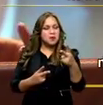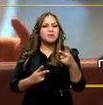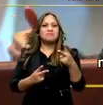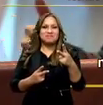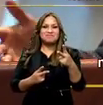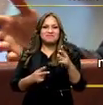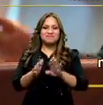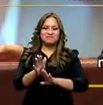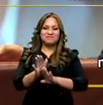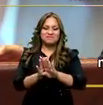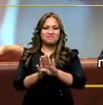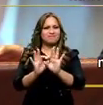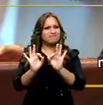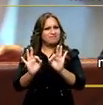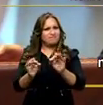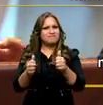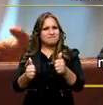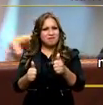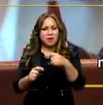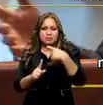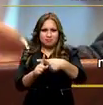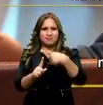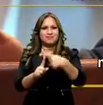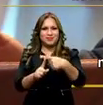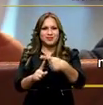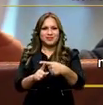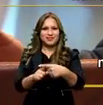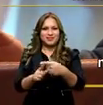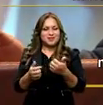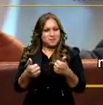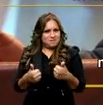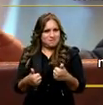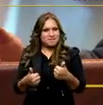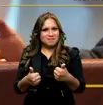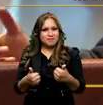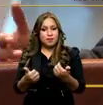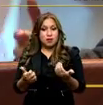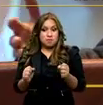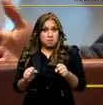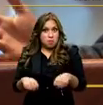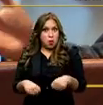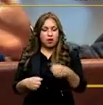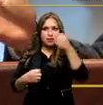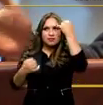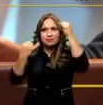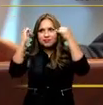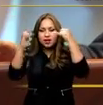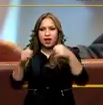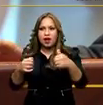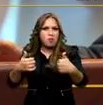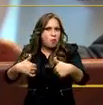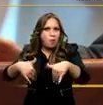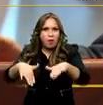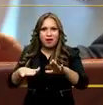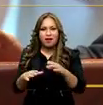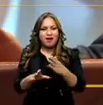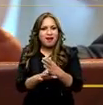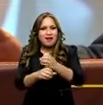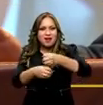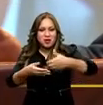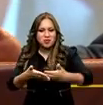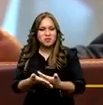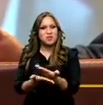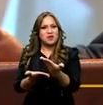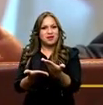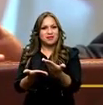ojos el camino que se está tomando con respecto a la innovación, con la posibilidad de poder vivir de las ideas, con la posibilidad